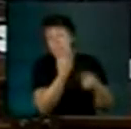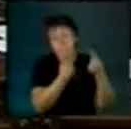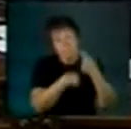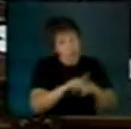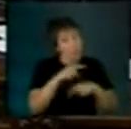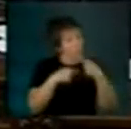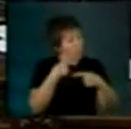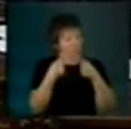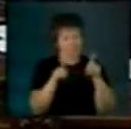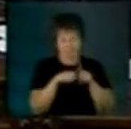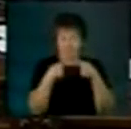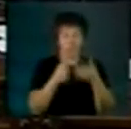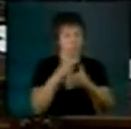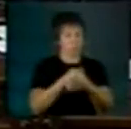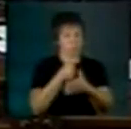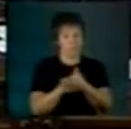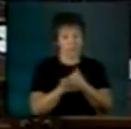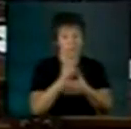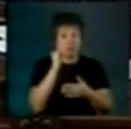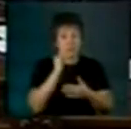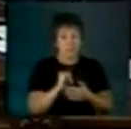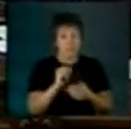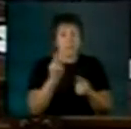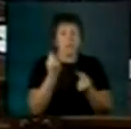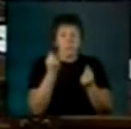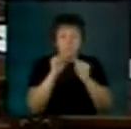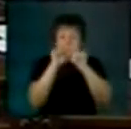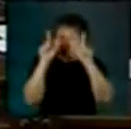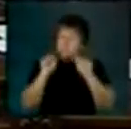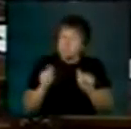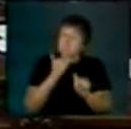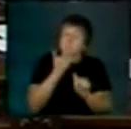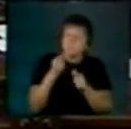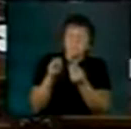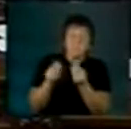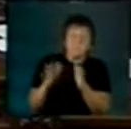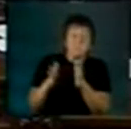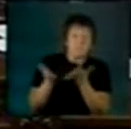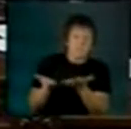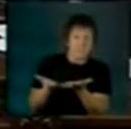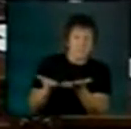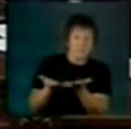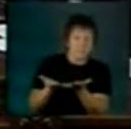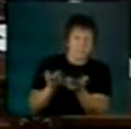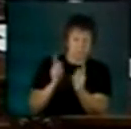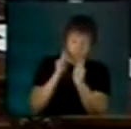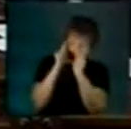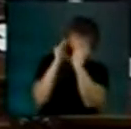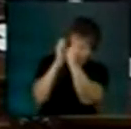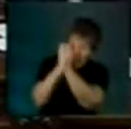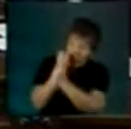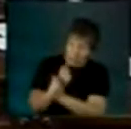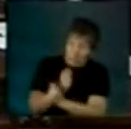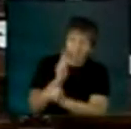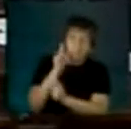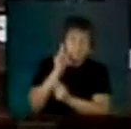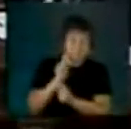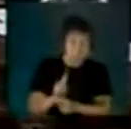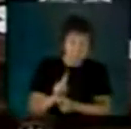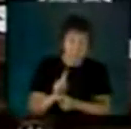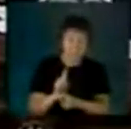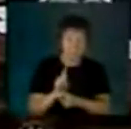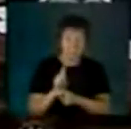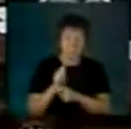más complejos como las incógnitas vinculadas a la modificación genética de las especies